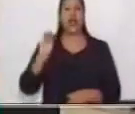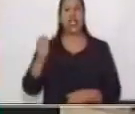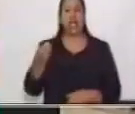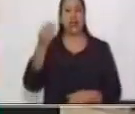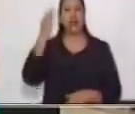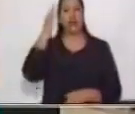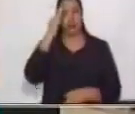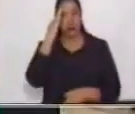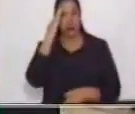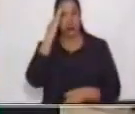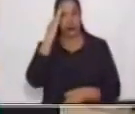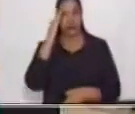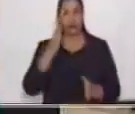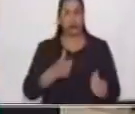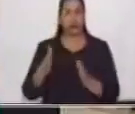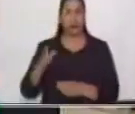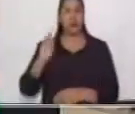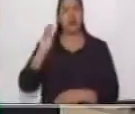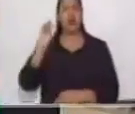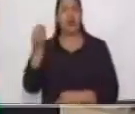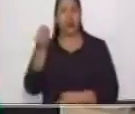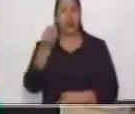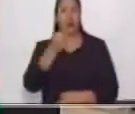quiero saber? ¿Y qué he aprendido?